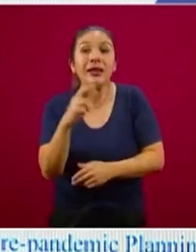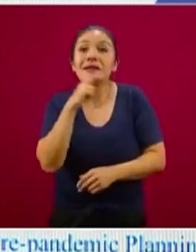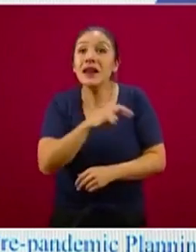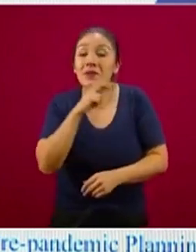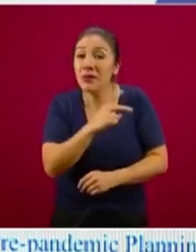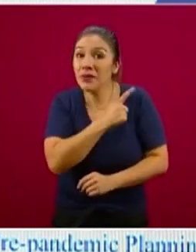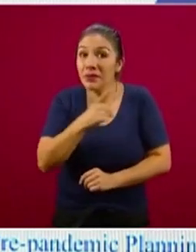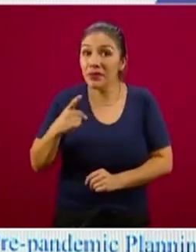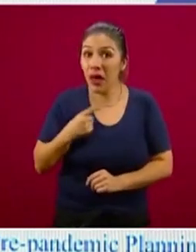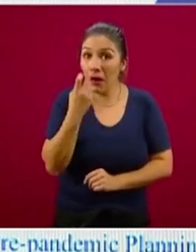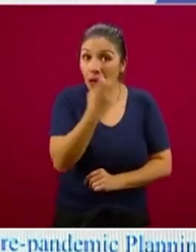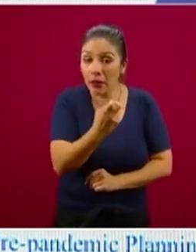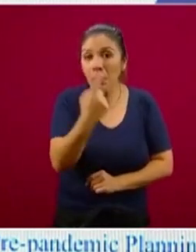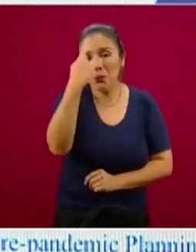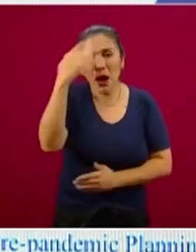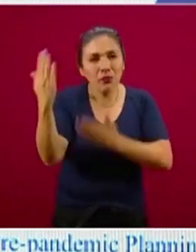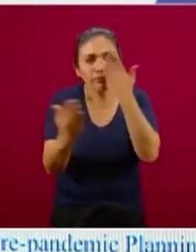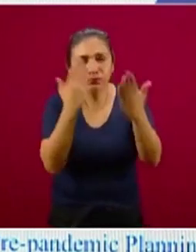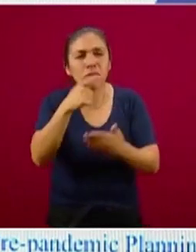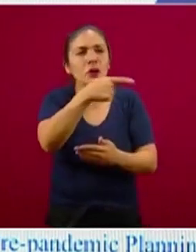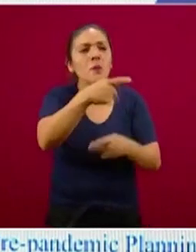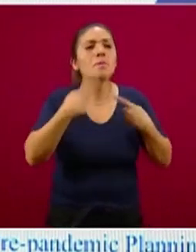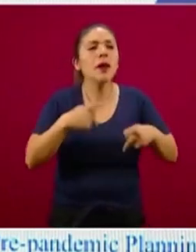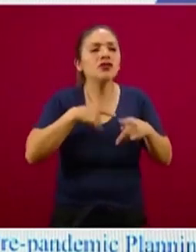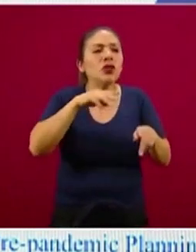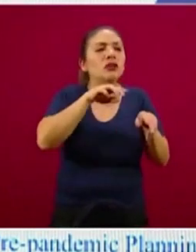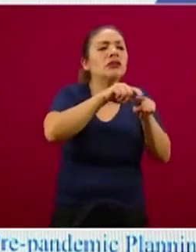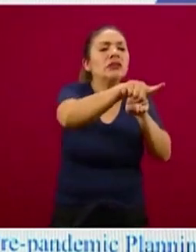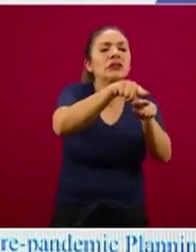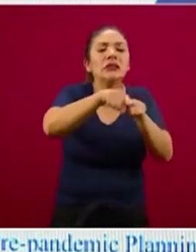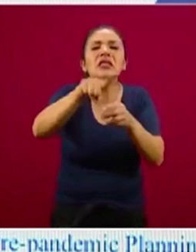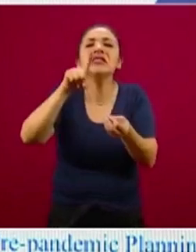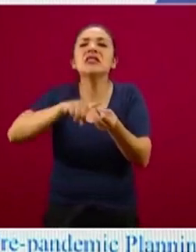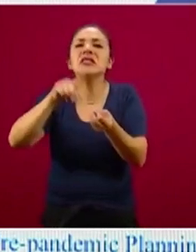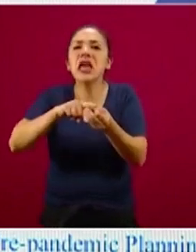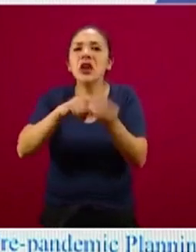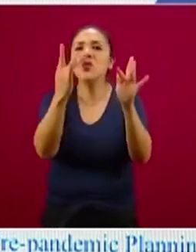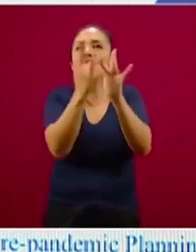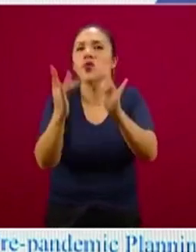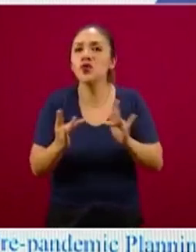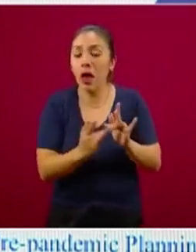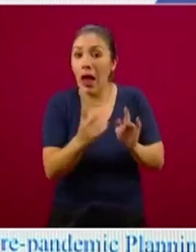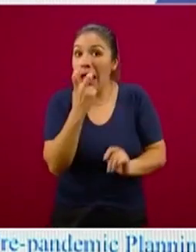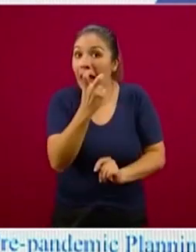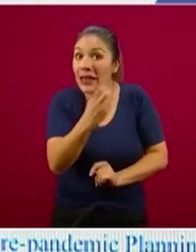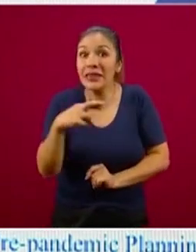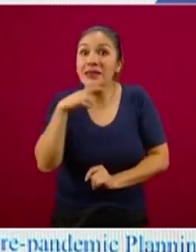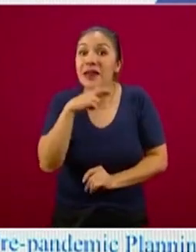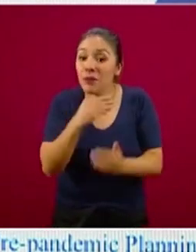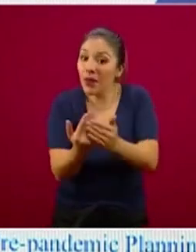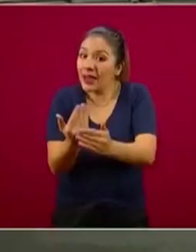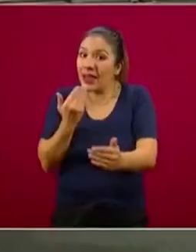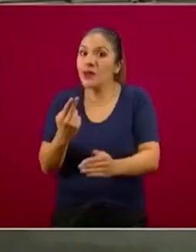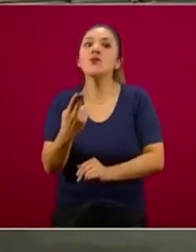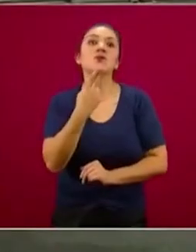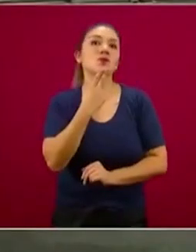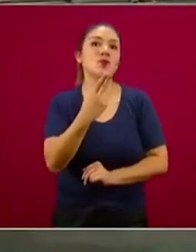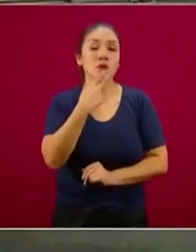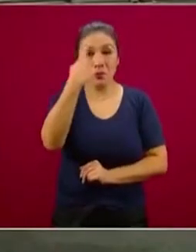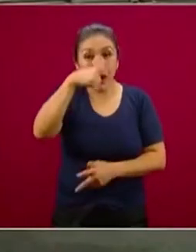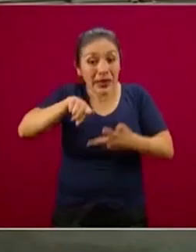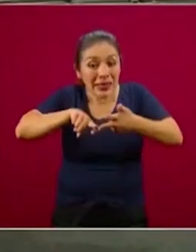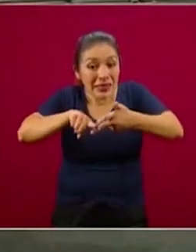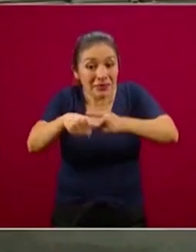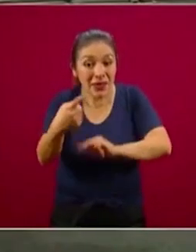inmediato, estudiar a sus contactos. Esta es una intervención muy útil en las fases tempranas del inicio